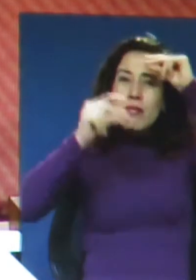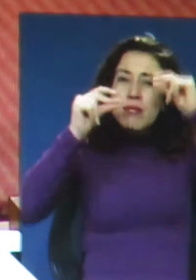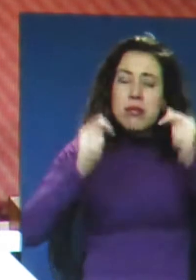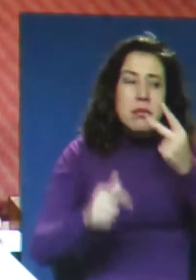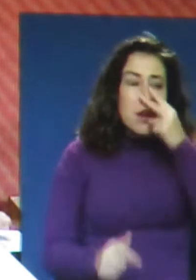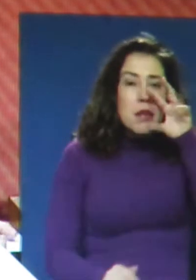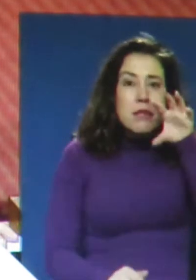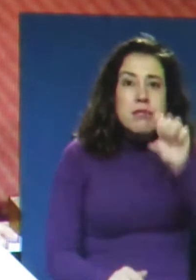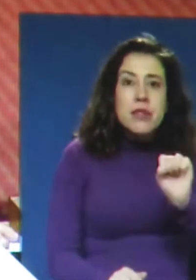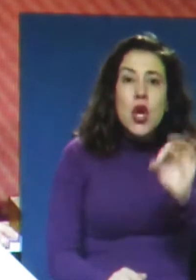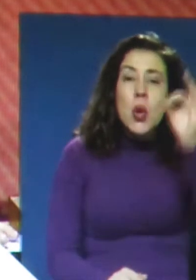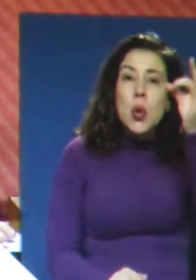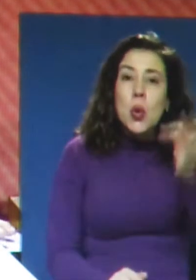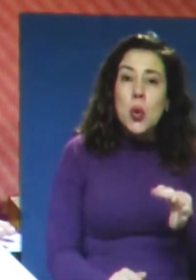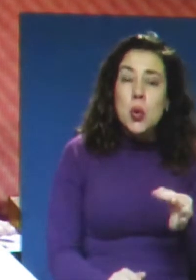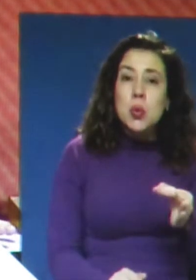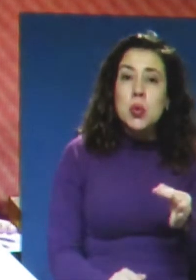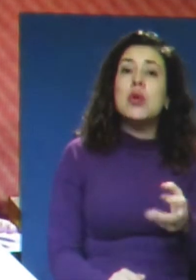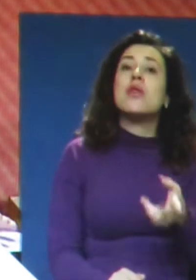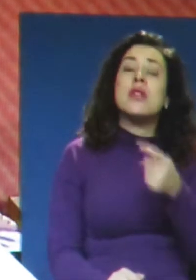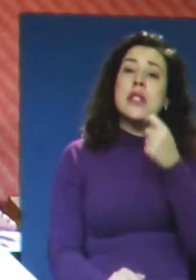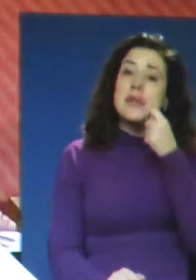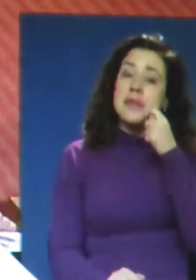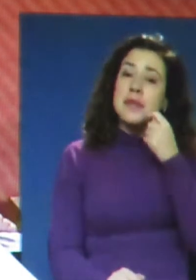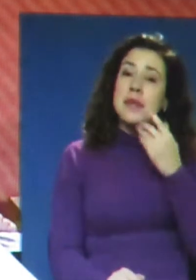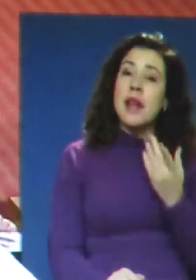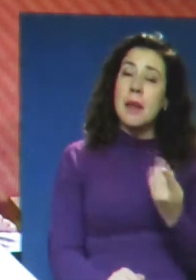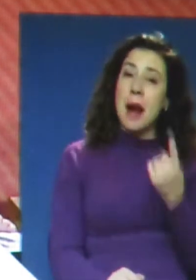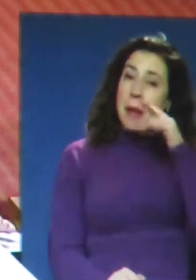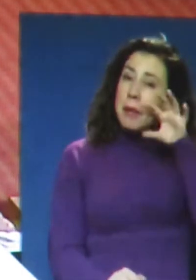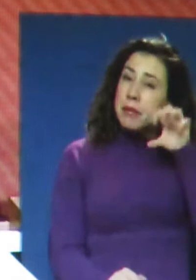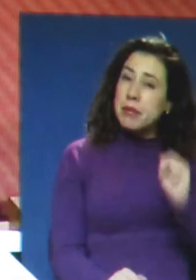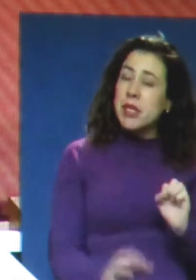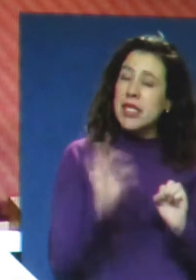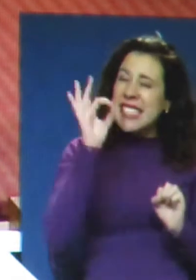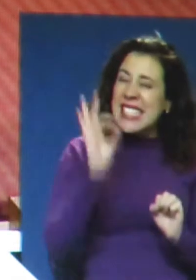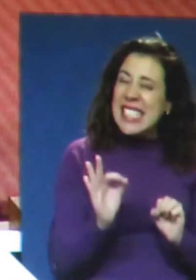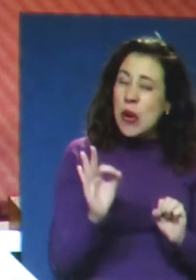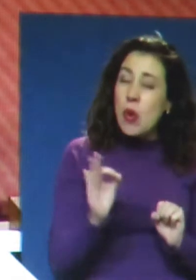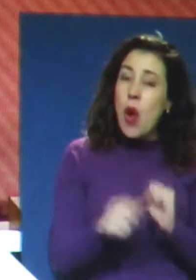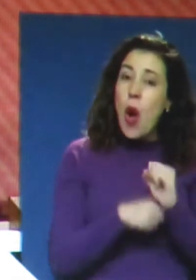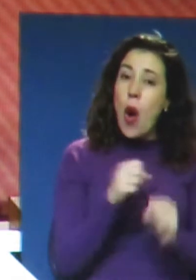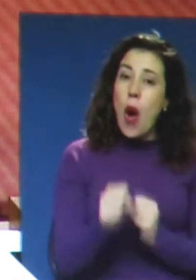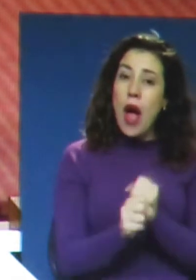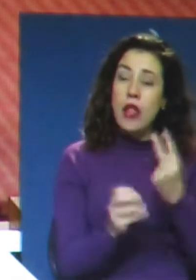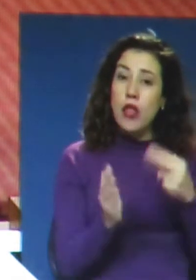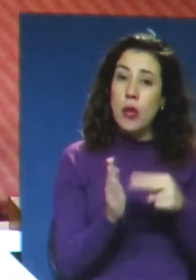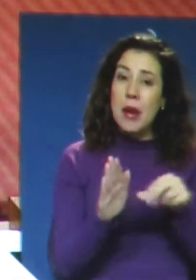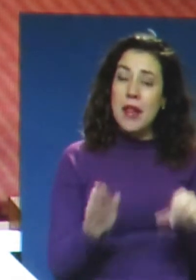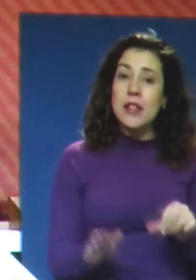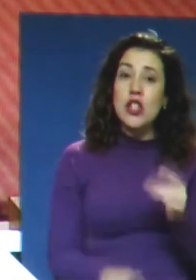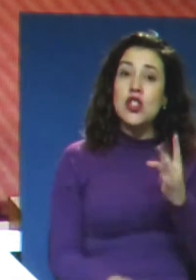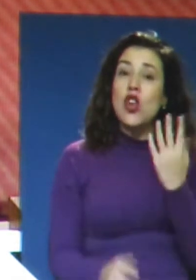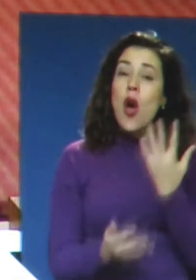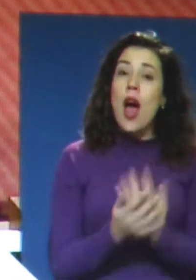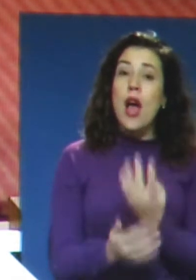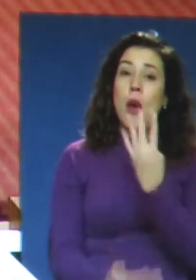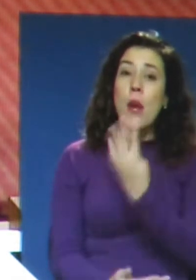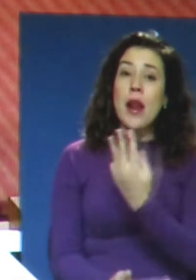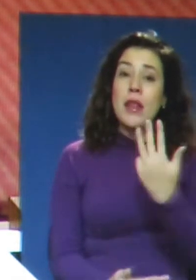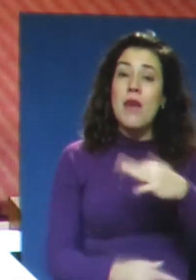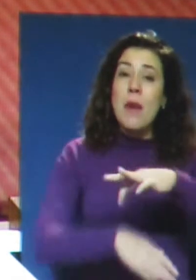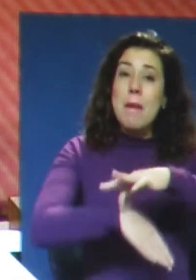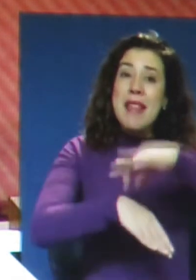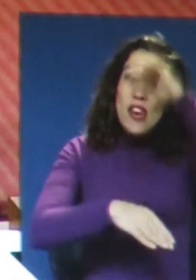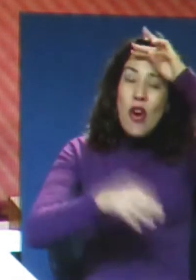diagnósticos herteros. Lo que traduzco en cifras, para un diagnóstico confiable, el año 2016 solo había 49